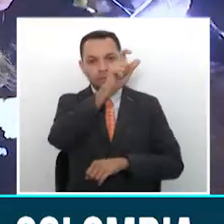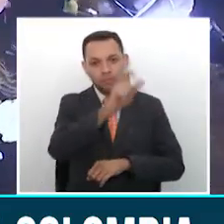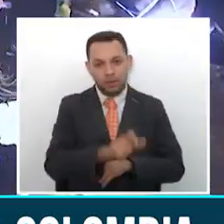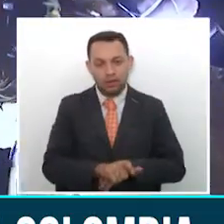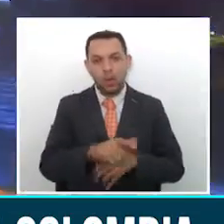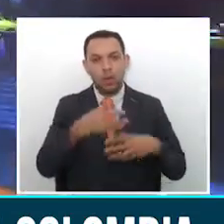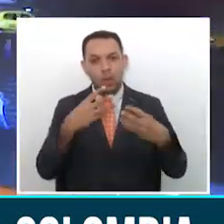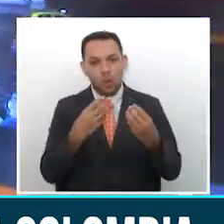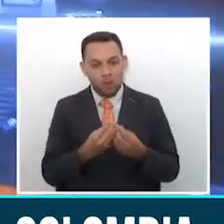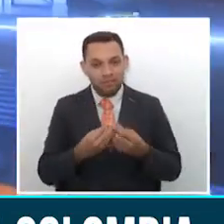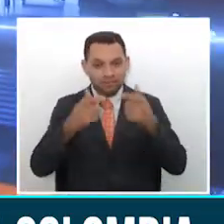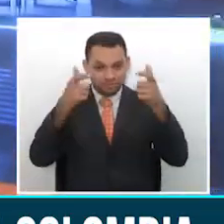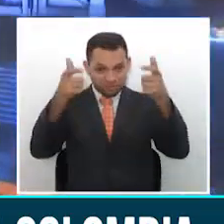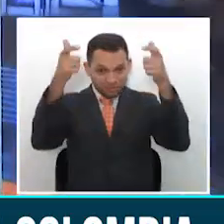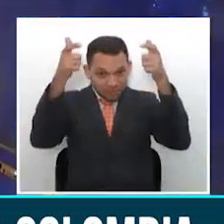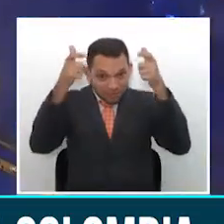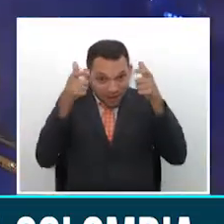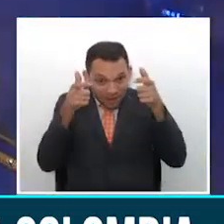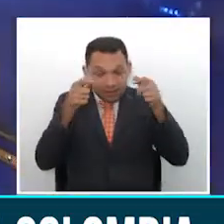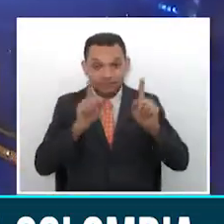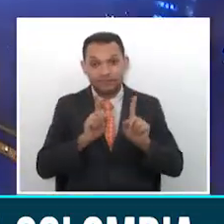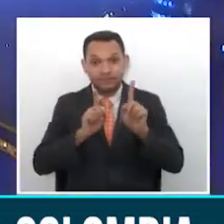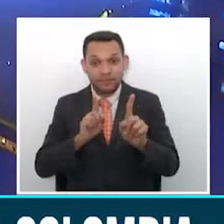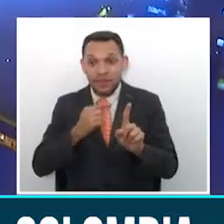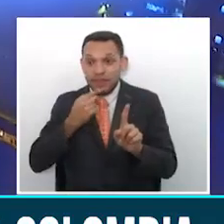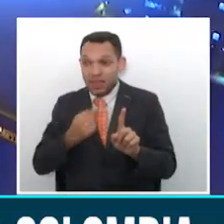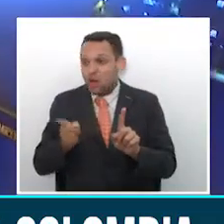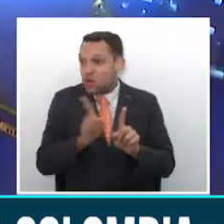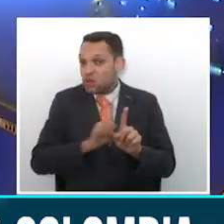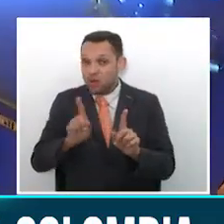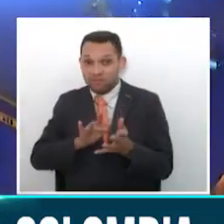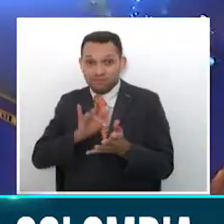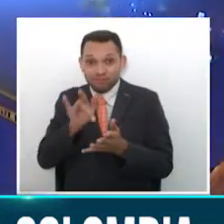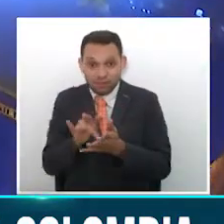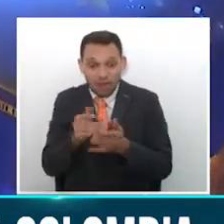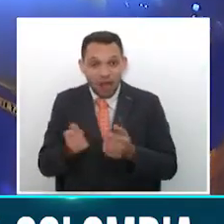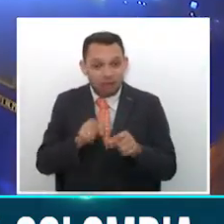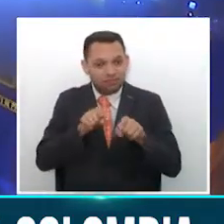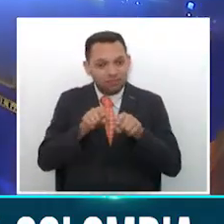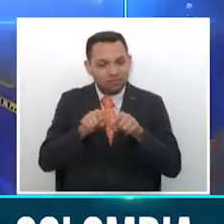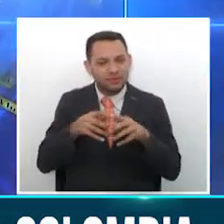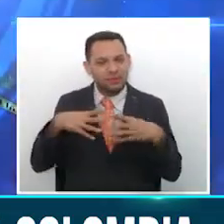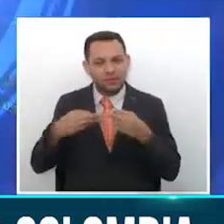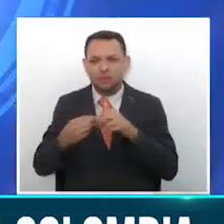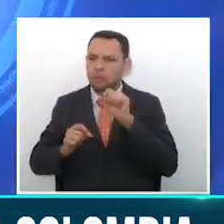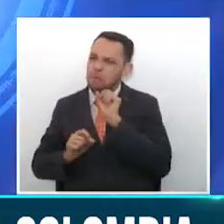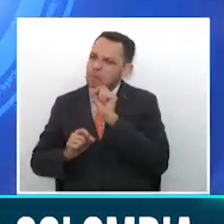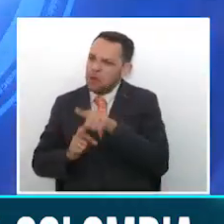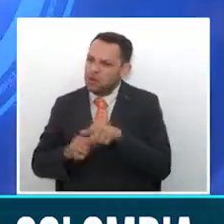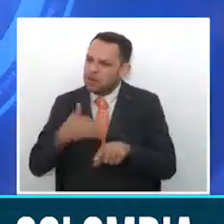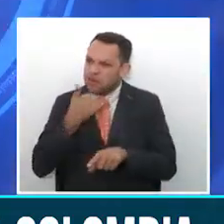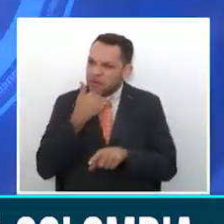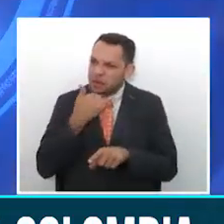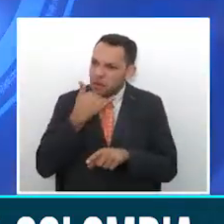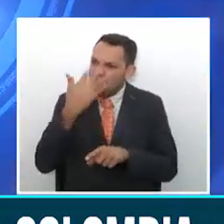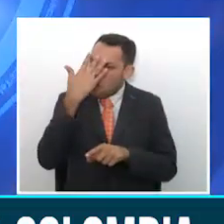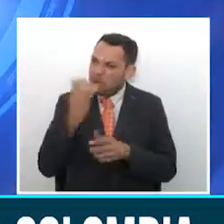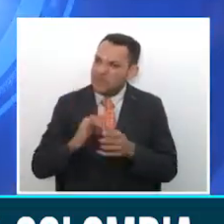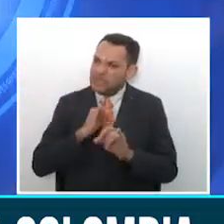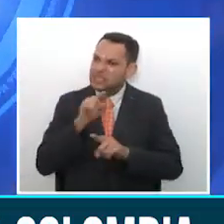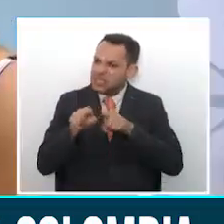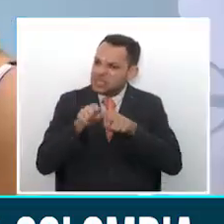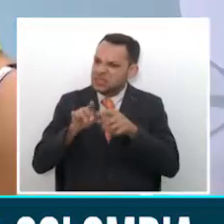concurso nacional de belleza, Raimundo Angulo, se pronunciaron. Telecafé Noticias logró contactarlos para conocer sus opiniones.